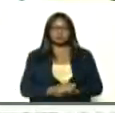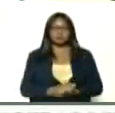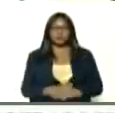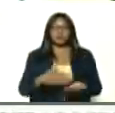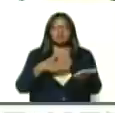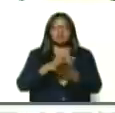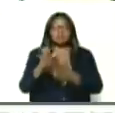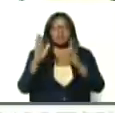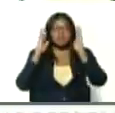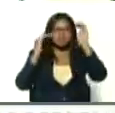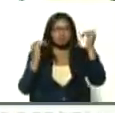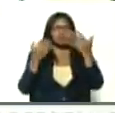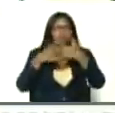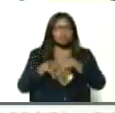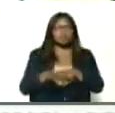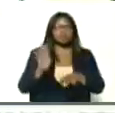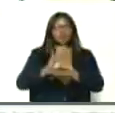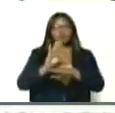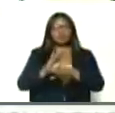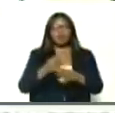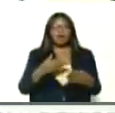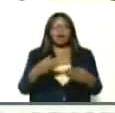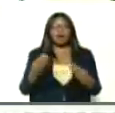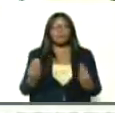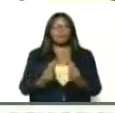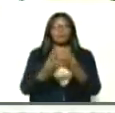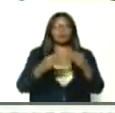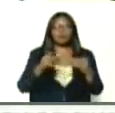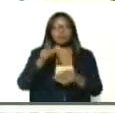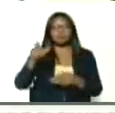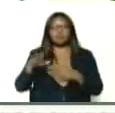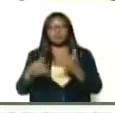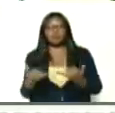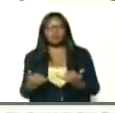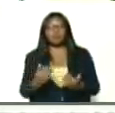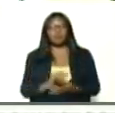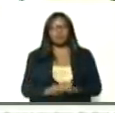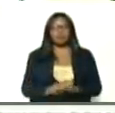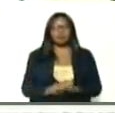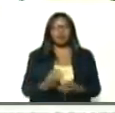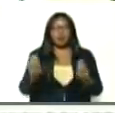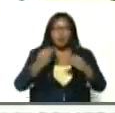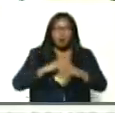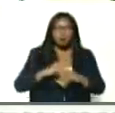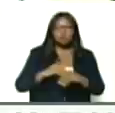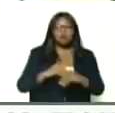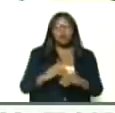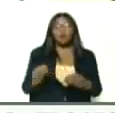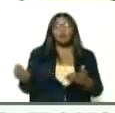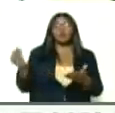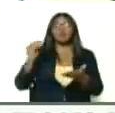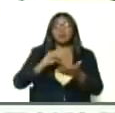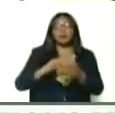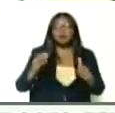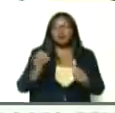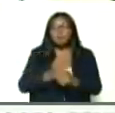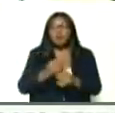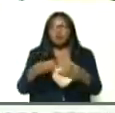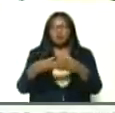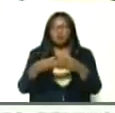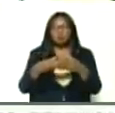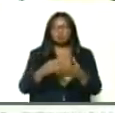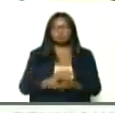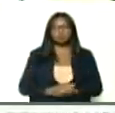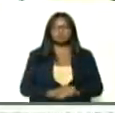garantizar, la atención integral, protección, y acompañamiento, de todos los casos, sospechosos, y confirmados, retomar, eso es muy